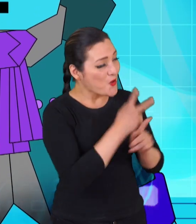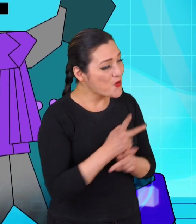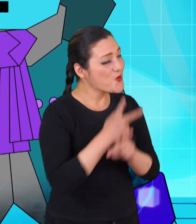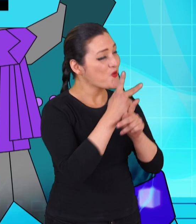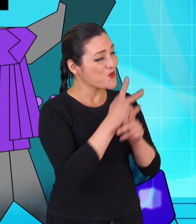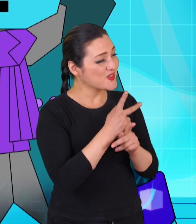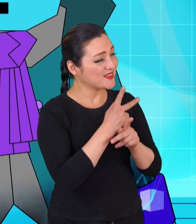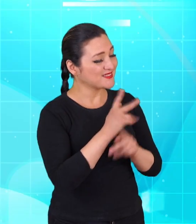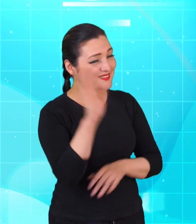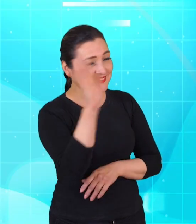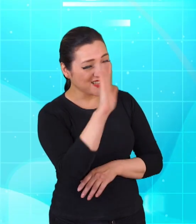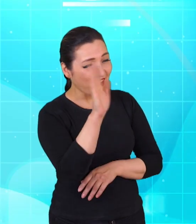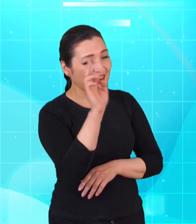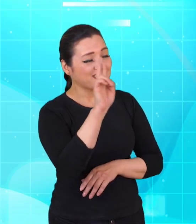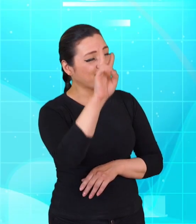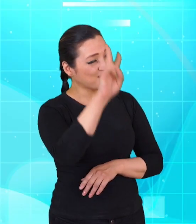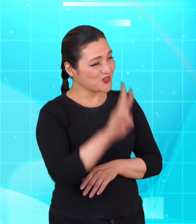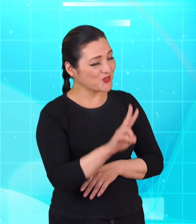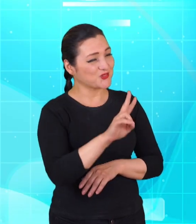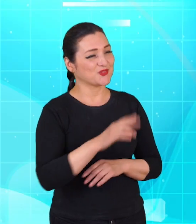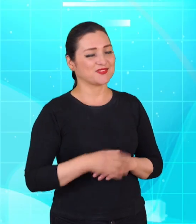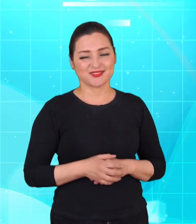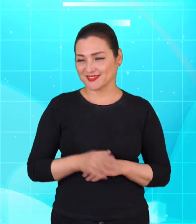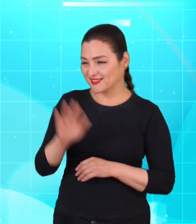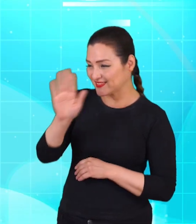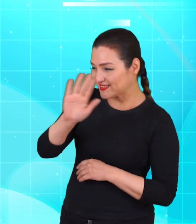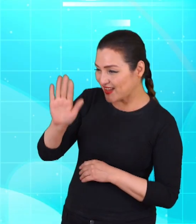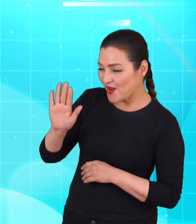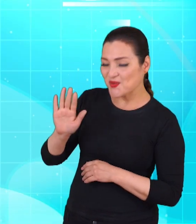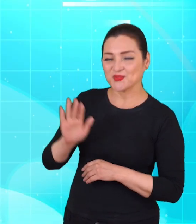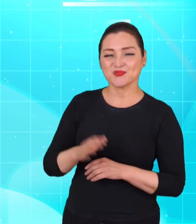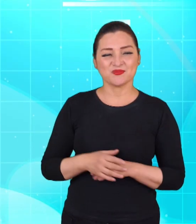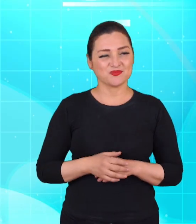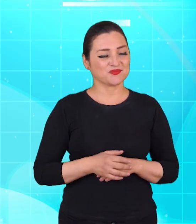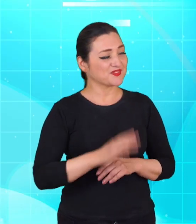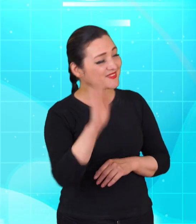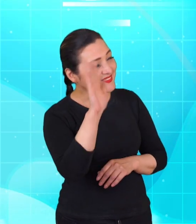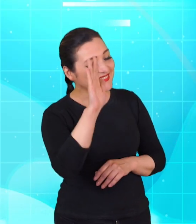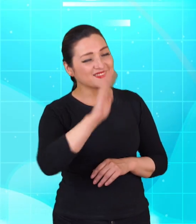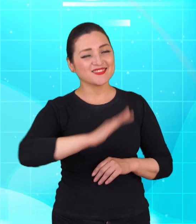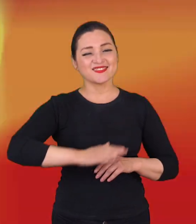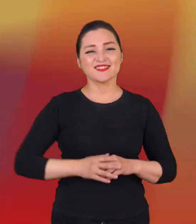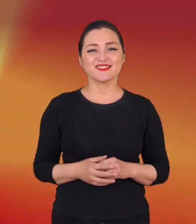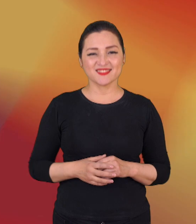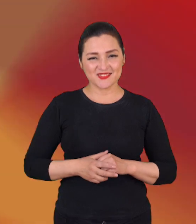Eugenio! ¡Chao, R2! ¡Chao, Eugenia! ¡Chao, Sara y Juli! ¡Chao, R2!